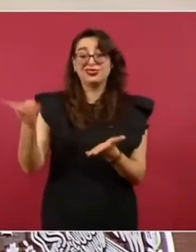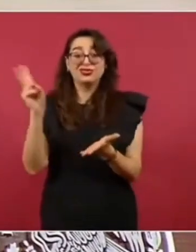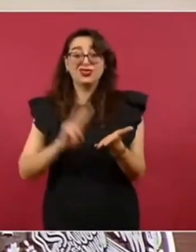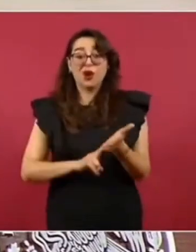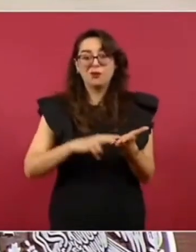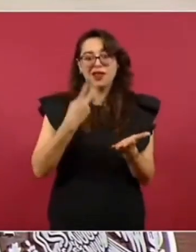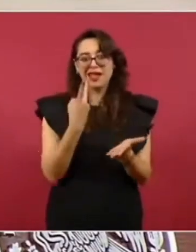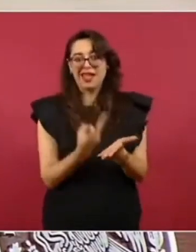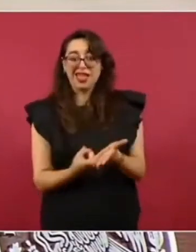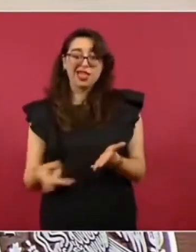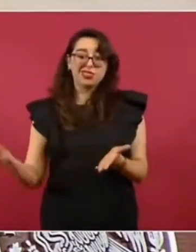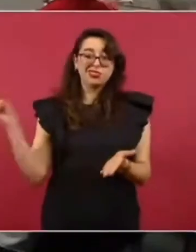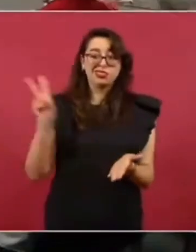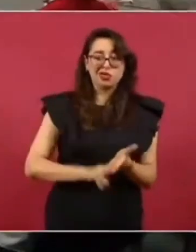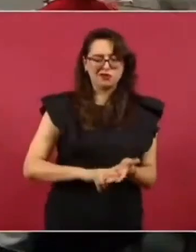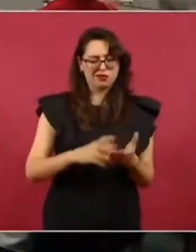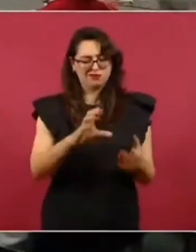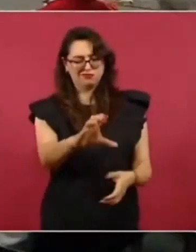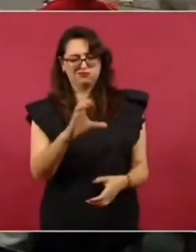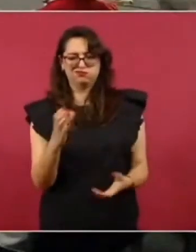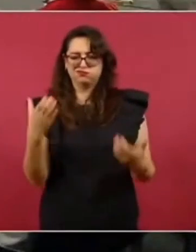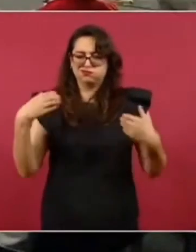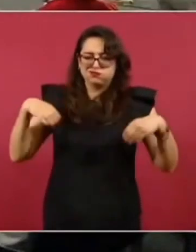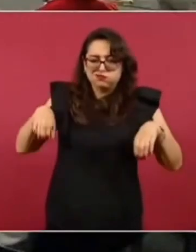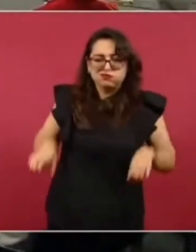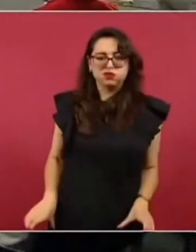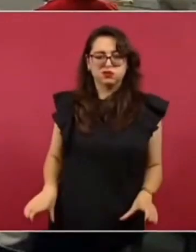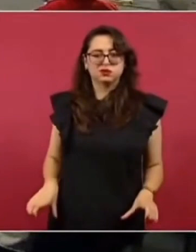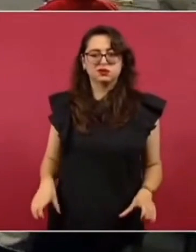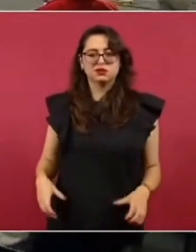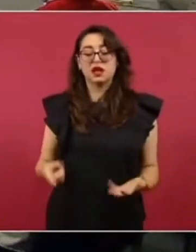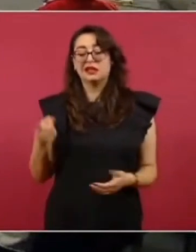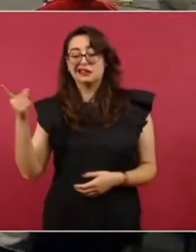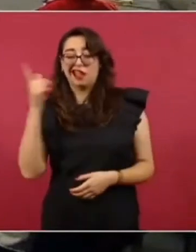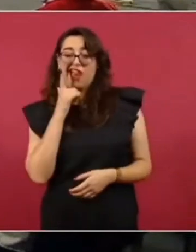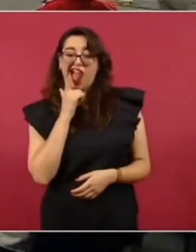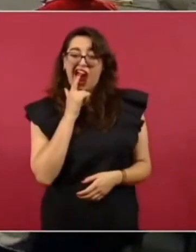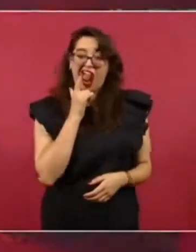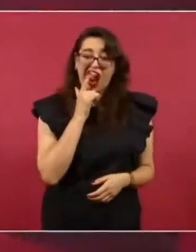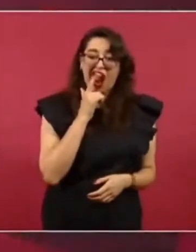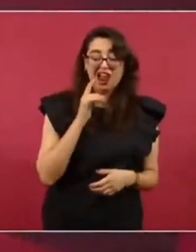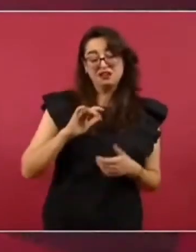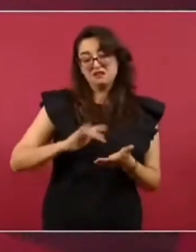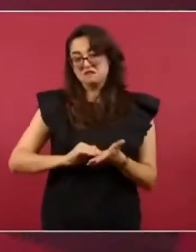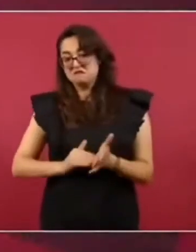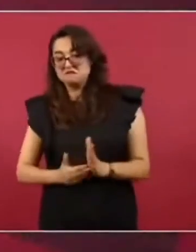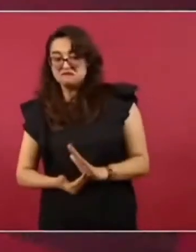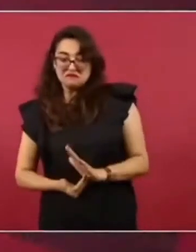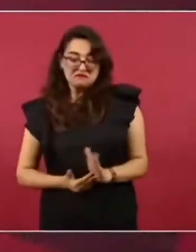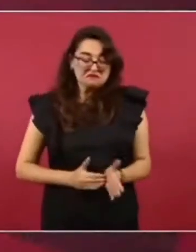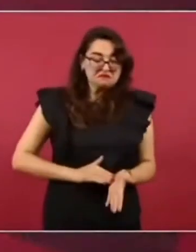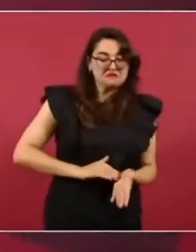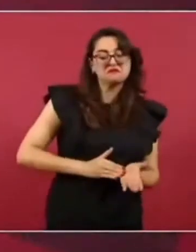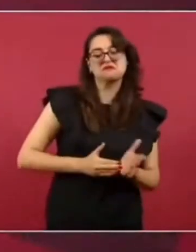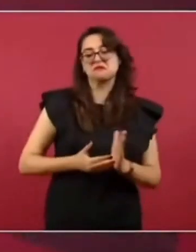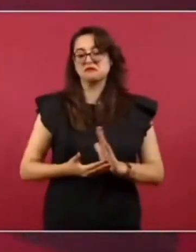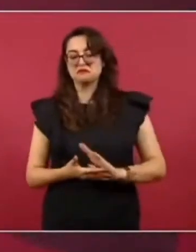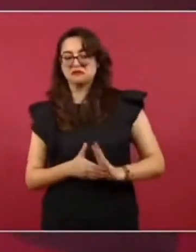Y con argucias legaloides, ellos